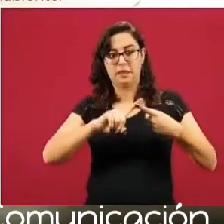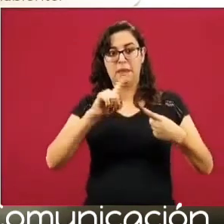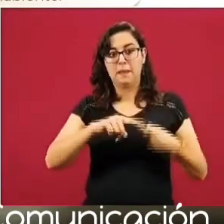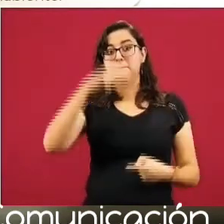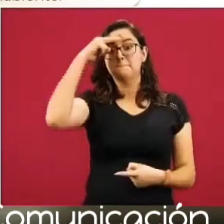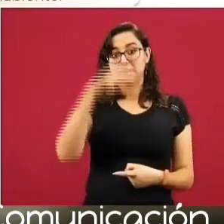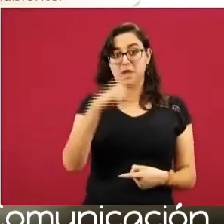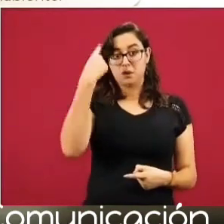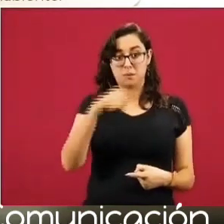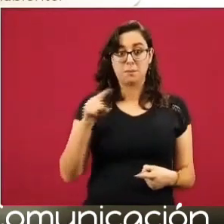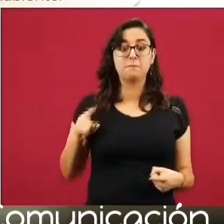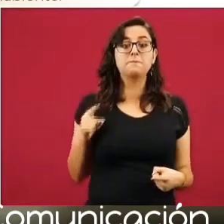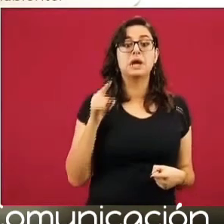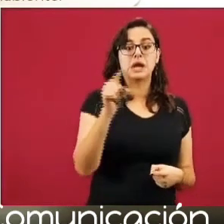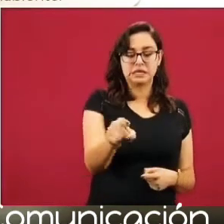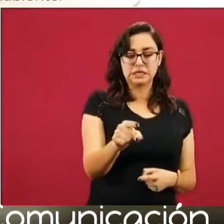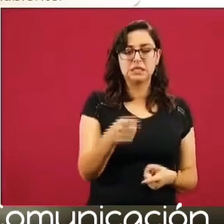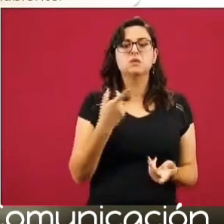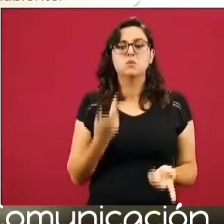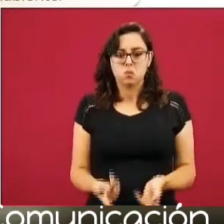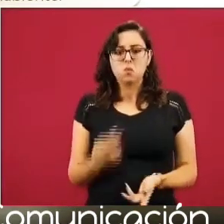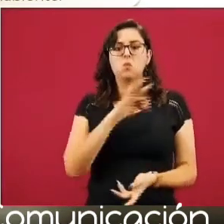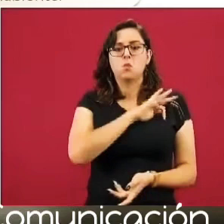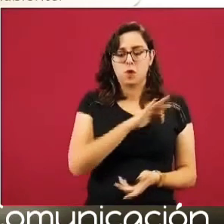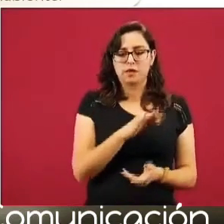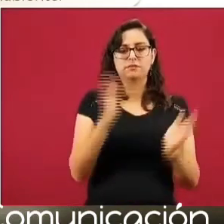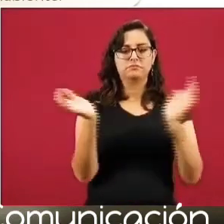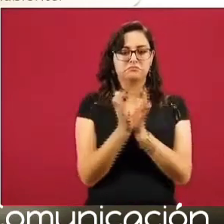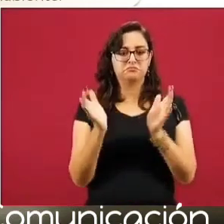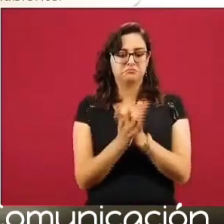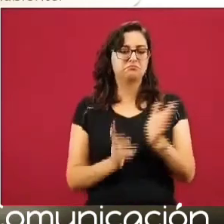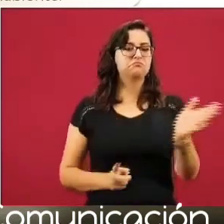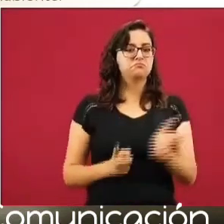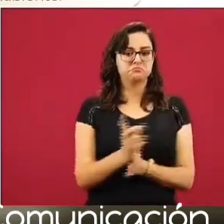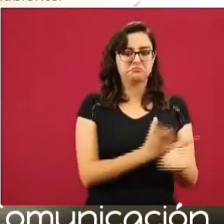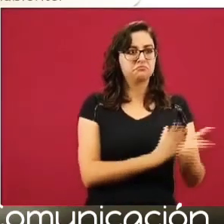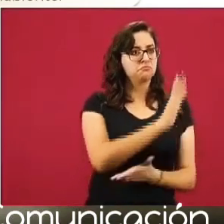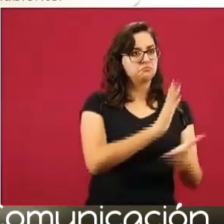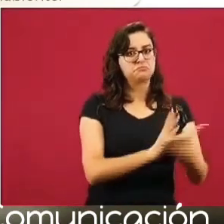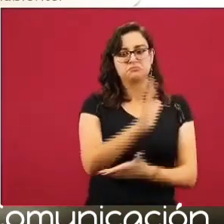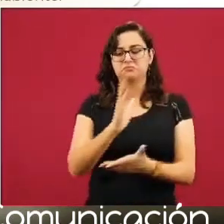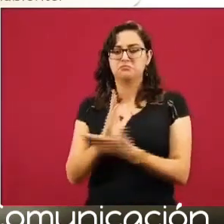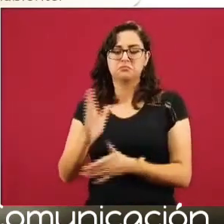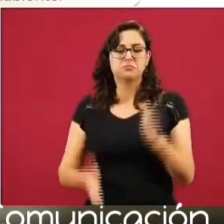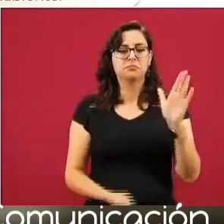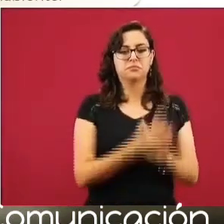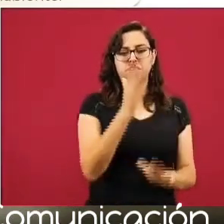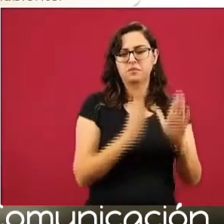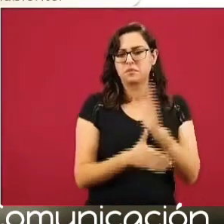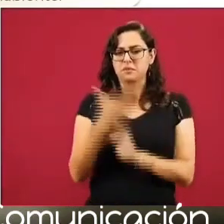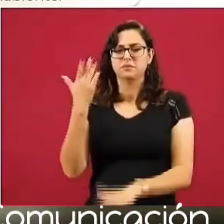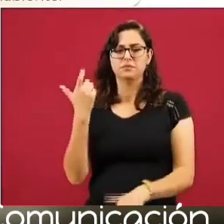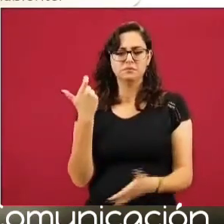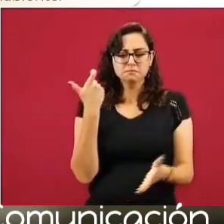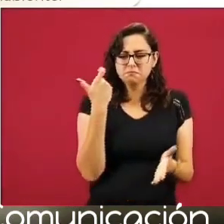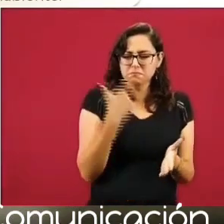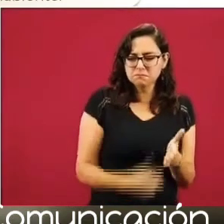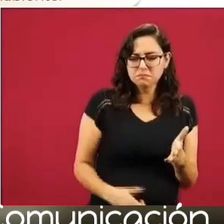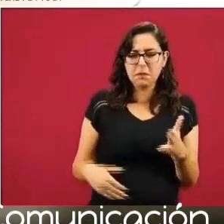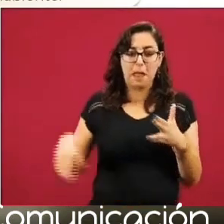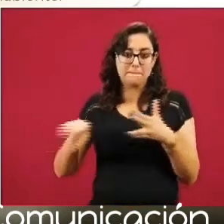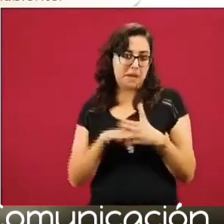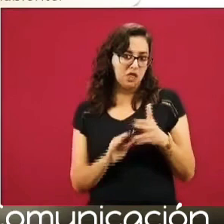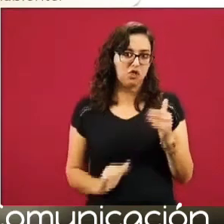con este tienes derecho, a través del cual creamos rutas temáticas con paquetes que van desde lo económico, medio y completo.